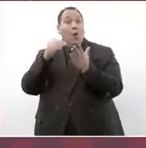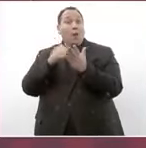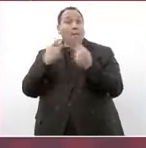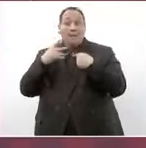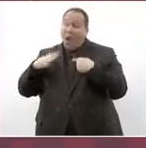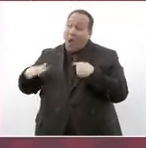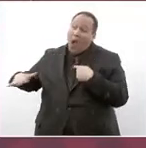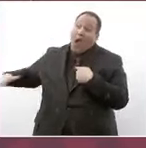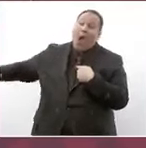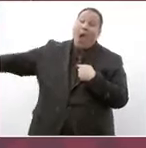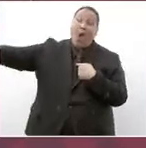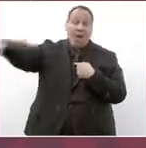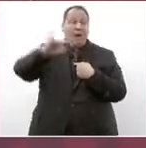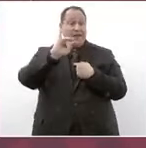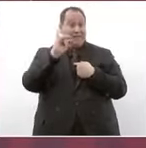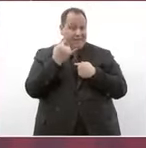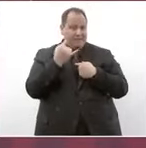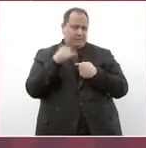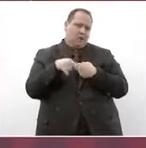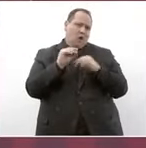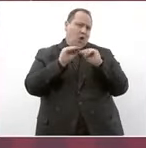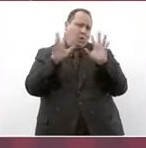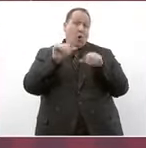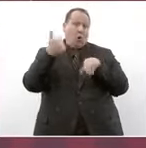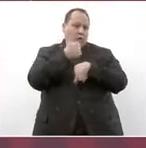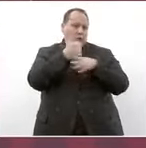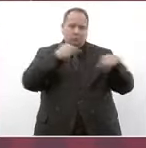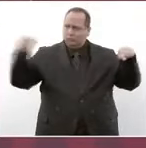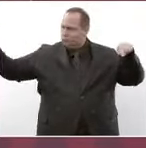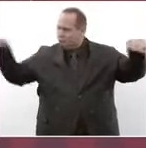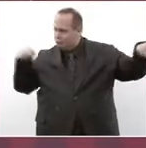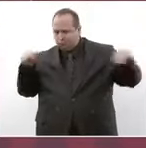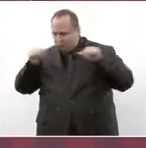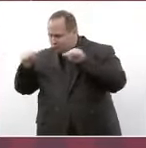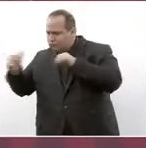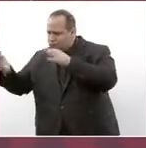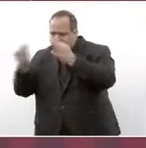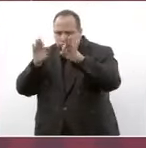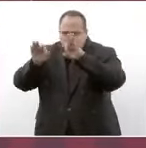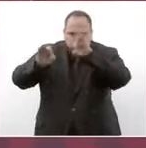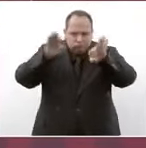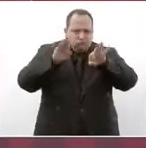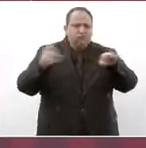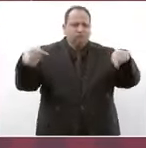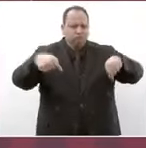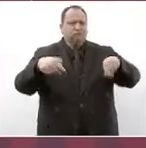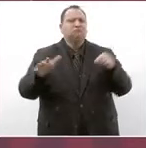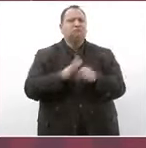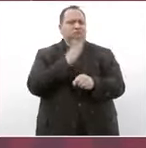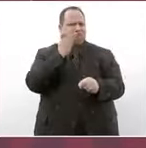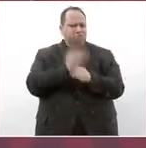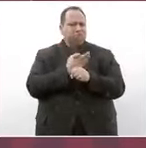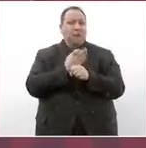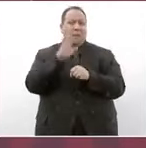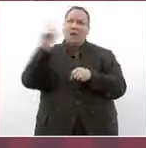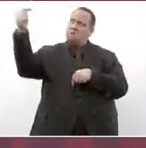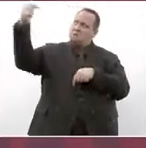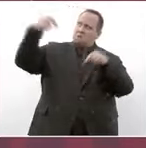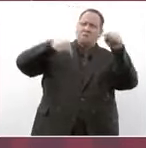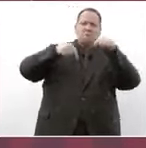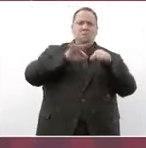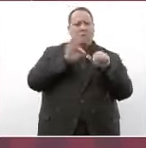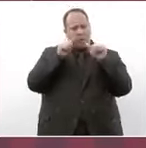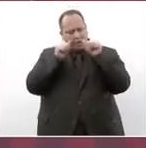habitantes de Tijuana y desde luego de otras ciudades que llegan de Baja California a esta ciudad.